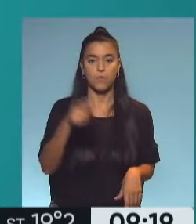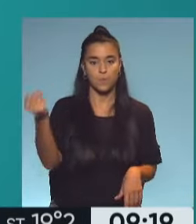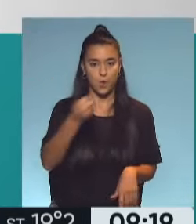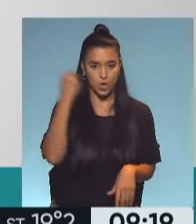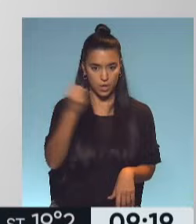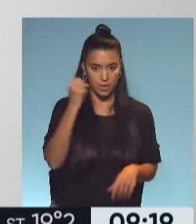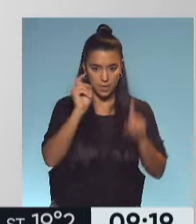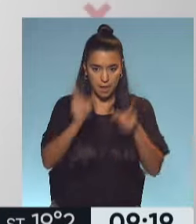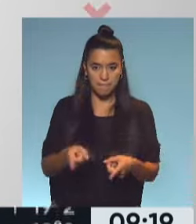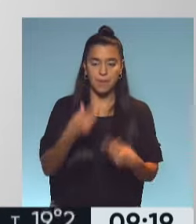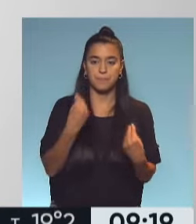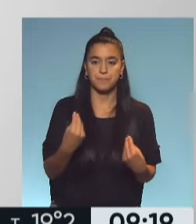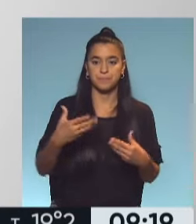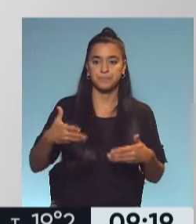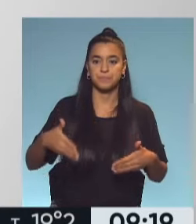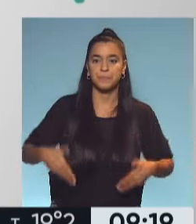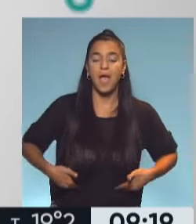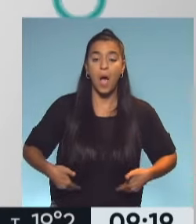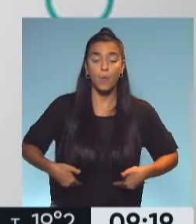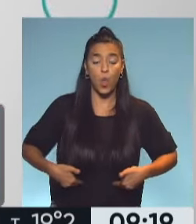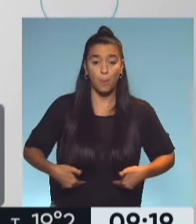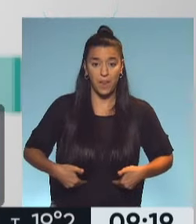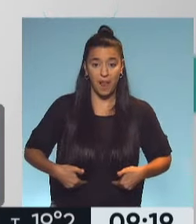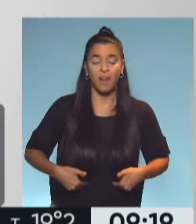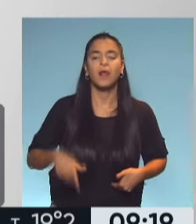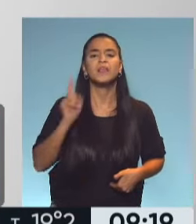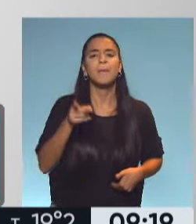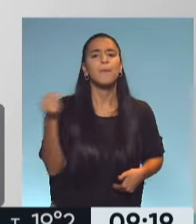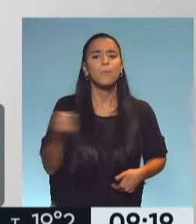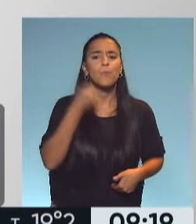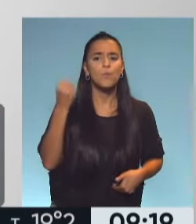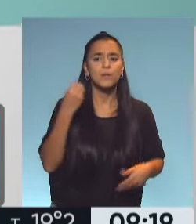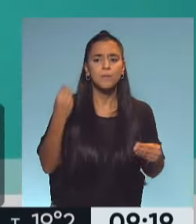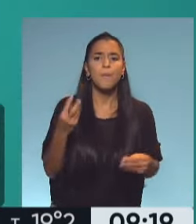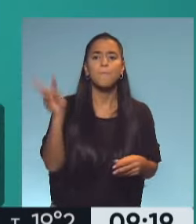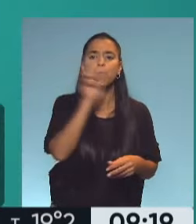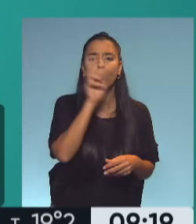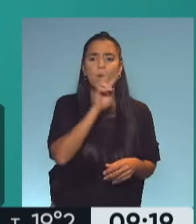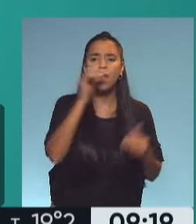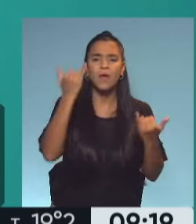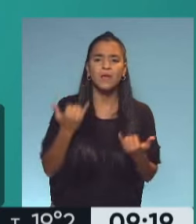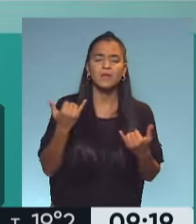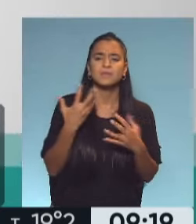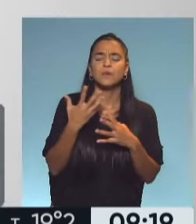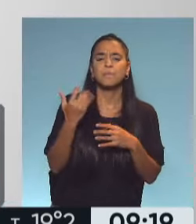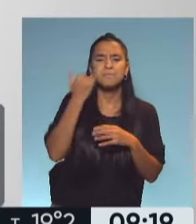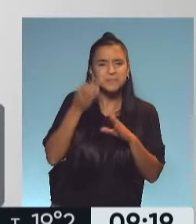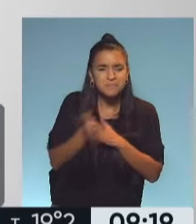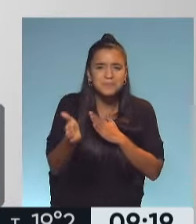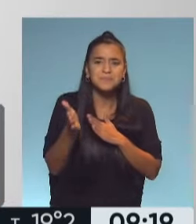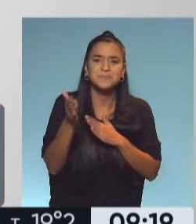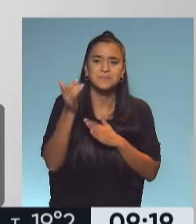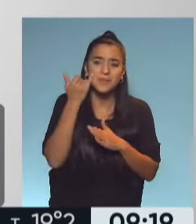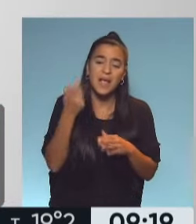también para lo que es zona de abdominales bajos y muy importante también para las mujeres que tienen problemas de incontinencia porque